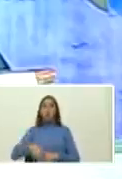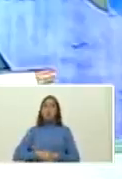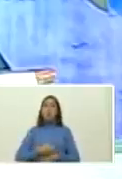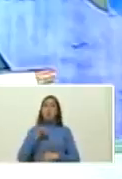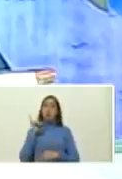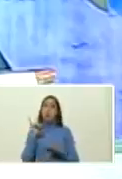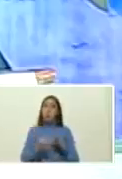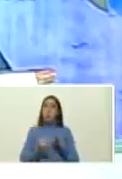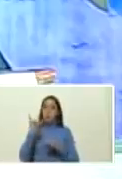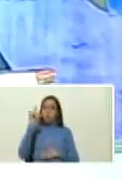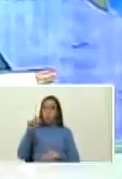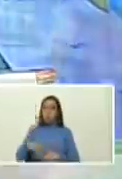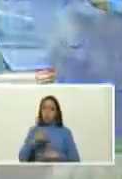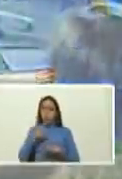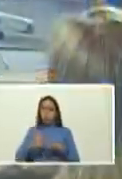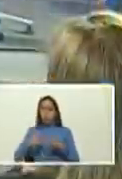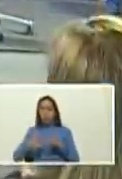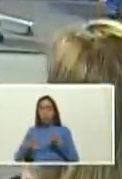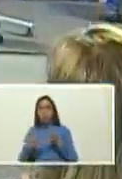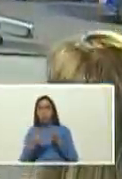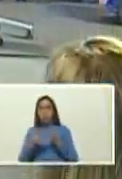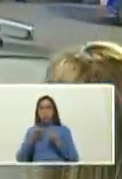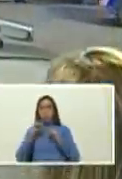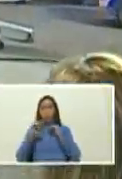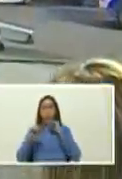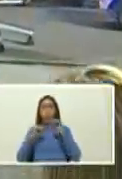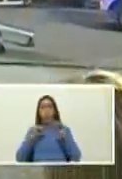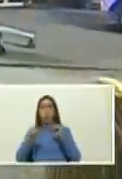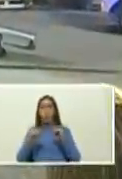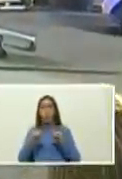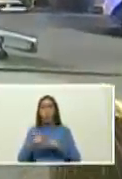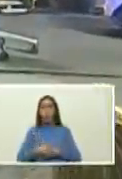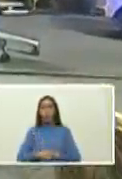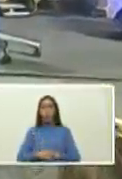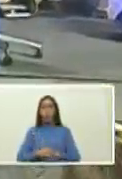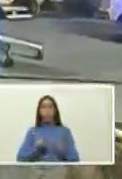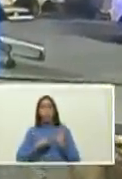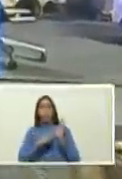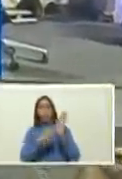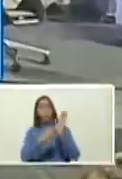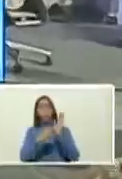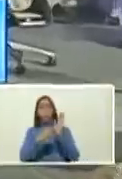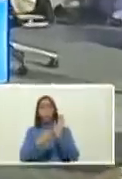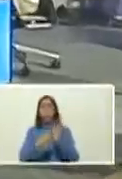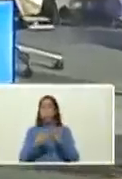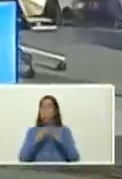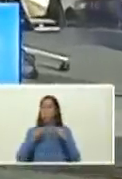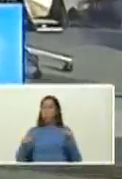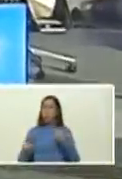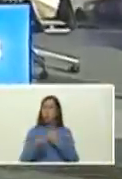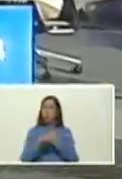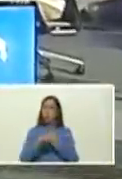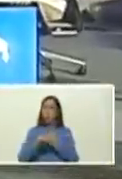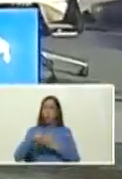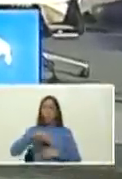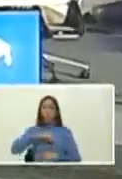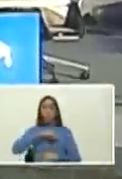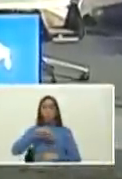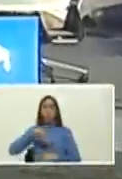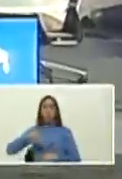Periscope Twitter y así si nos pegamos todas las redes sociales de todos nosotros